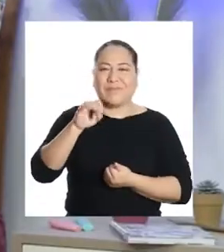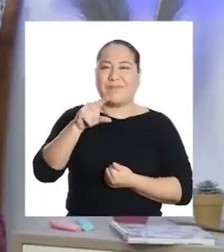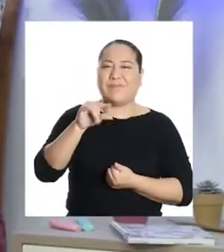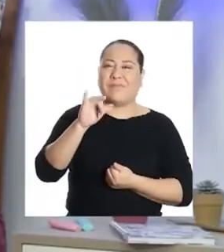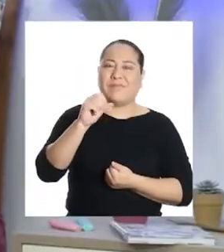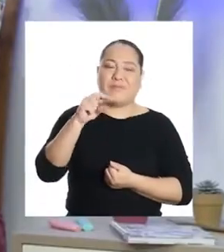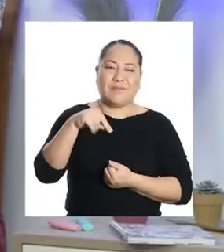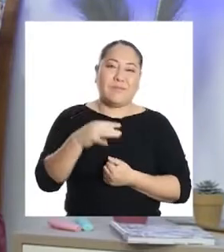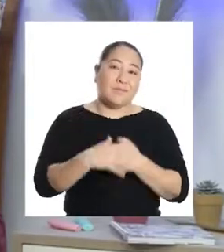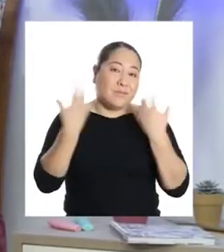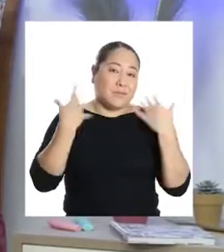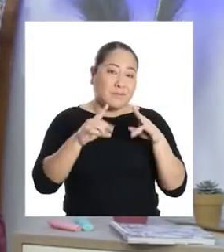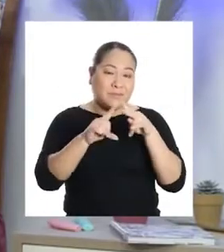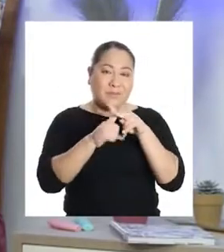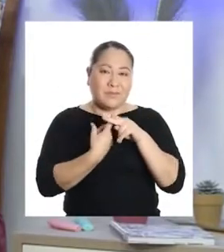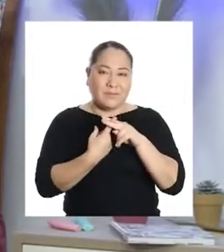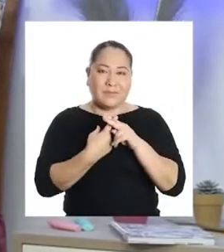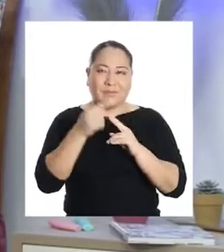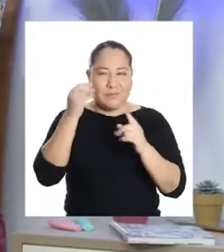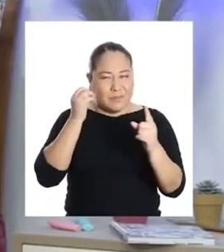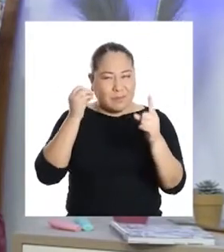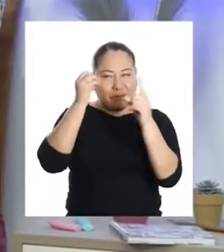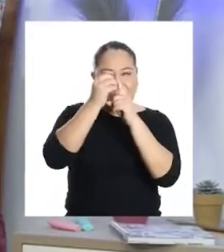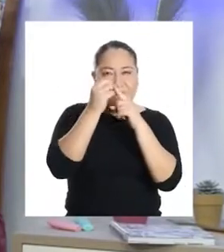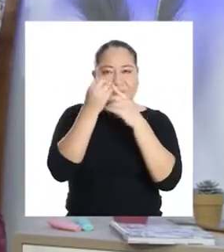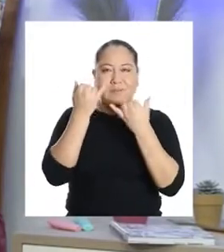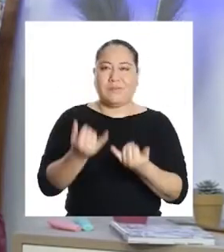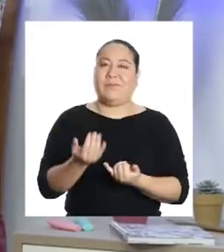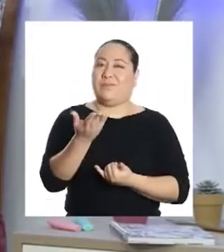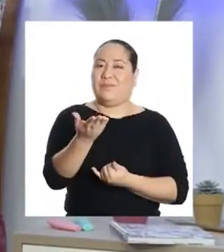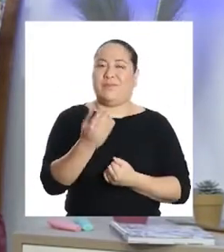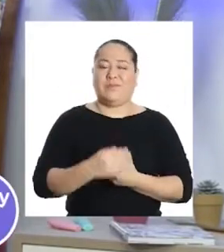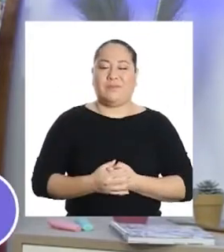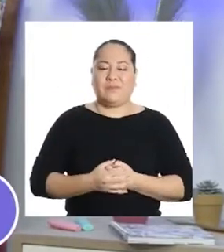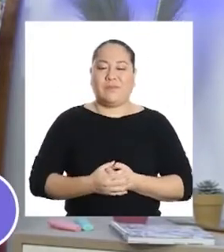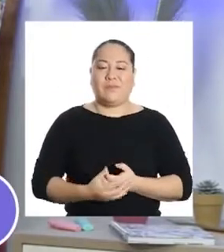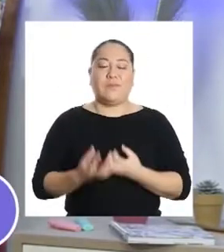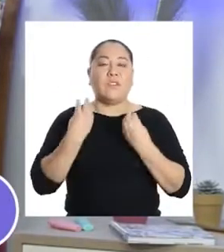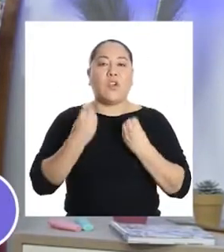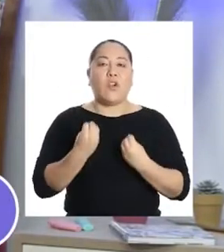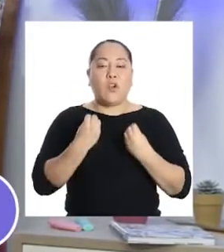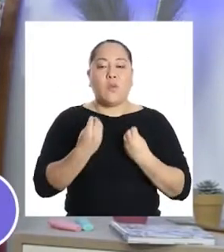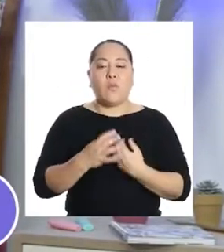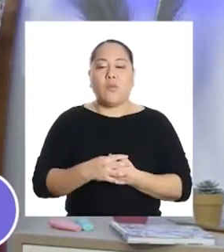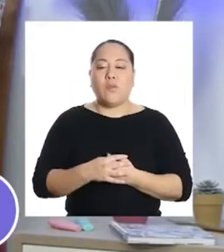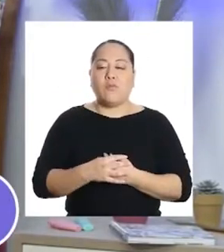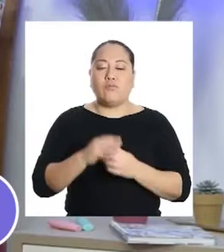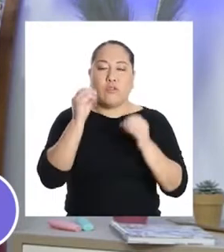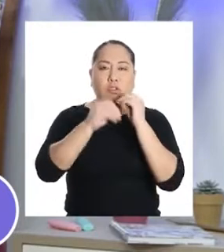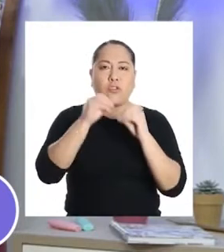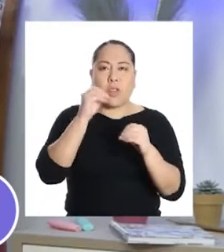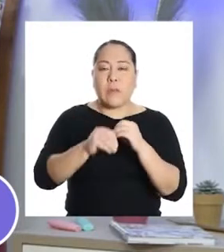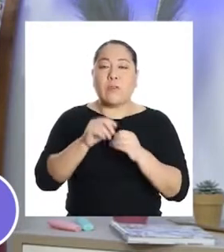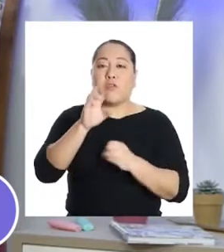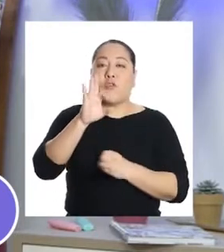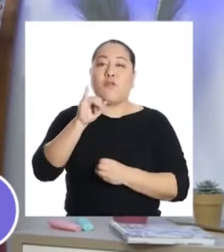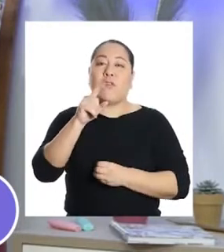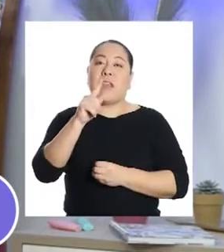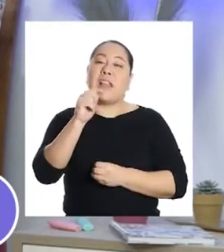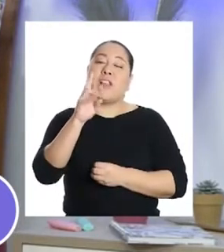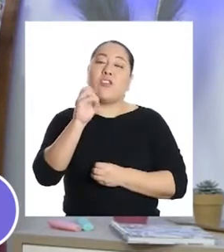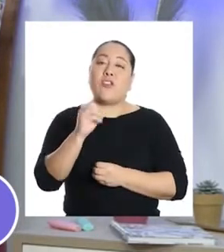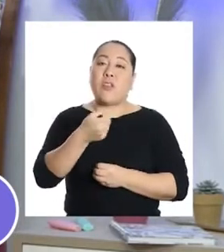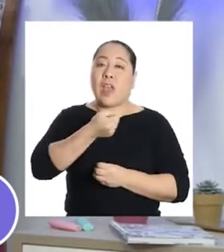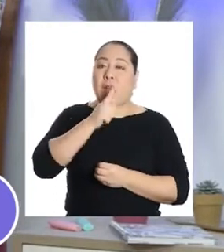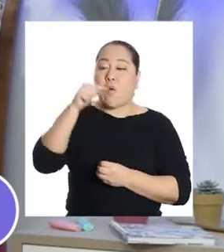Gugliana. Entonces, para empezar, nuestro propósito de hoy es el siguiente. ¿Cómo modelamos un filtro de agua casero y qué